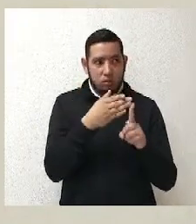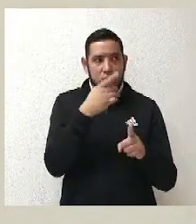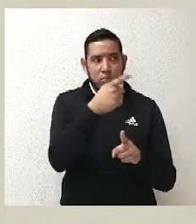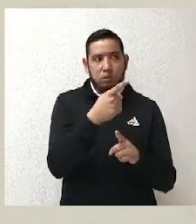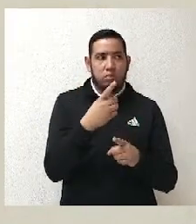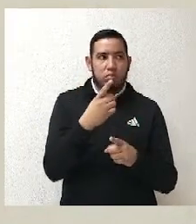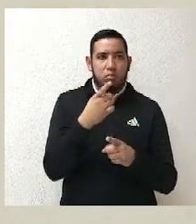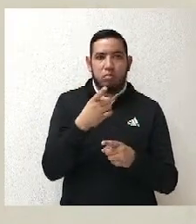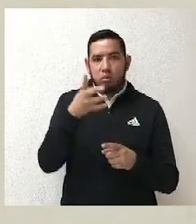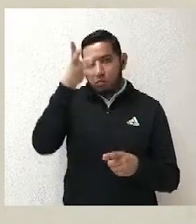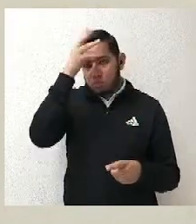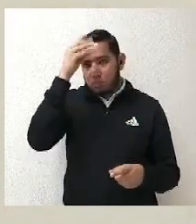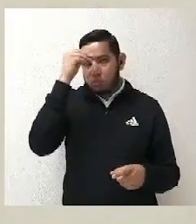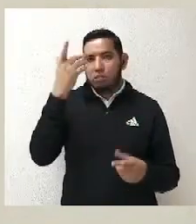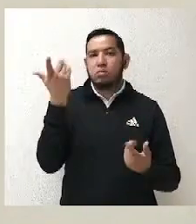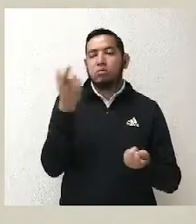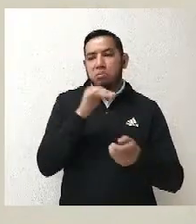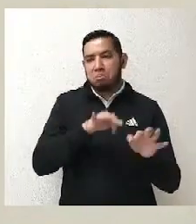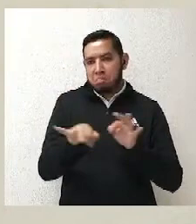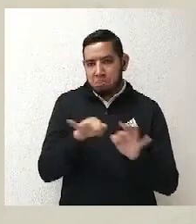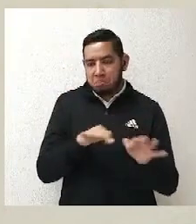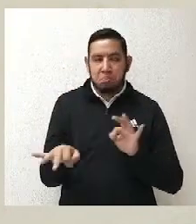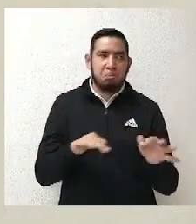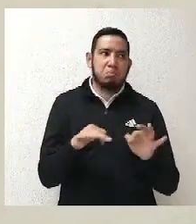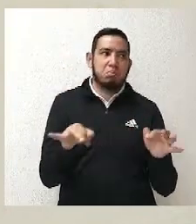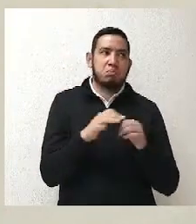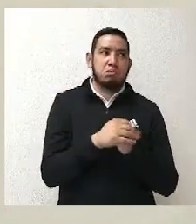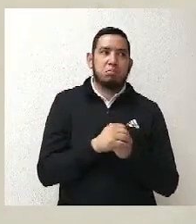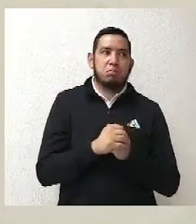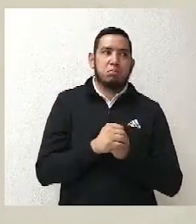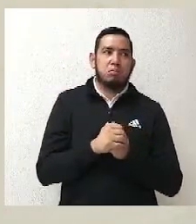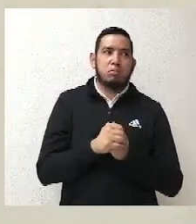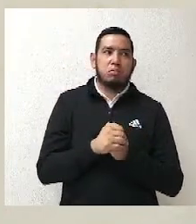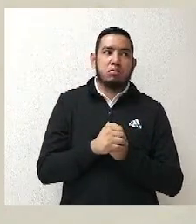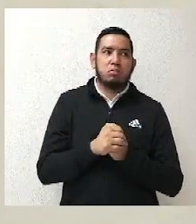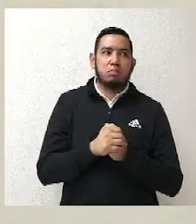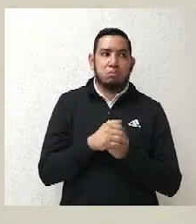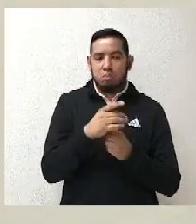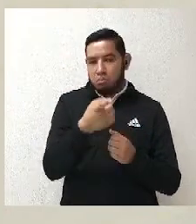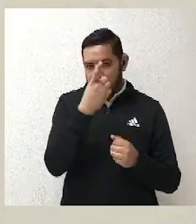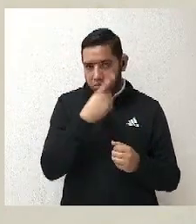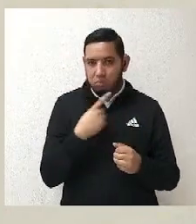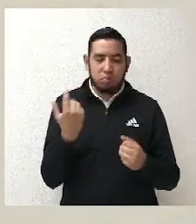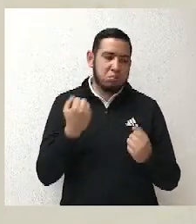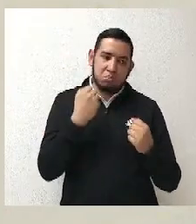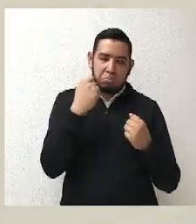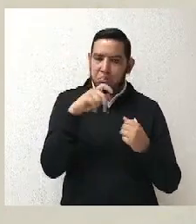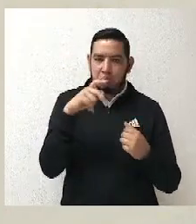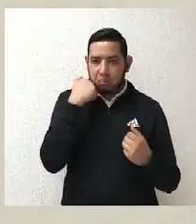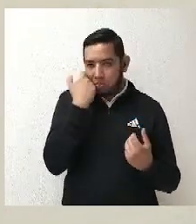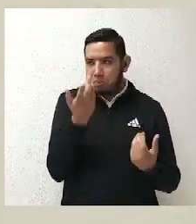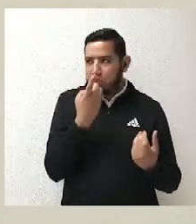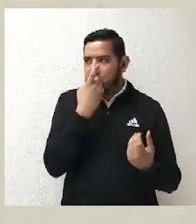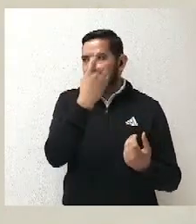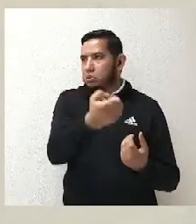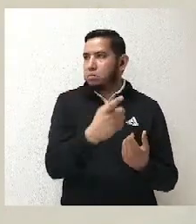que aprendemos hasta que trabajamos o hasta que llevamos otro tipo de materias, adelante de cualquier pregunta que quieren hacer.